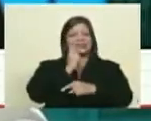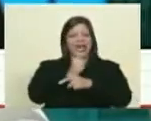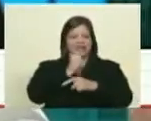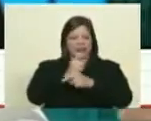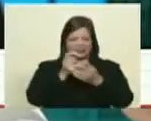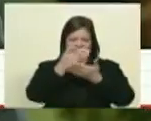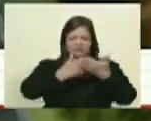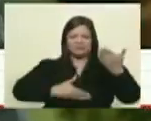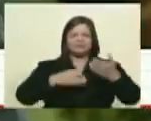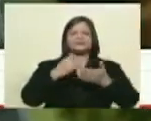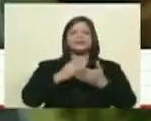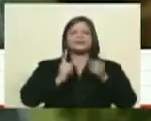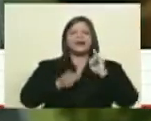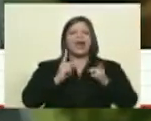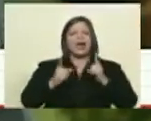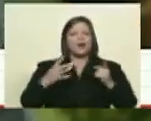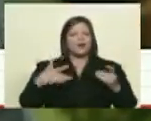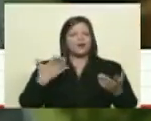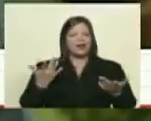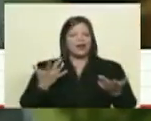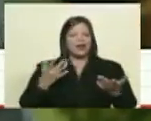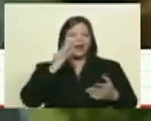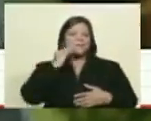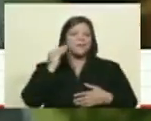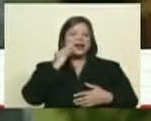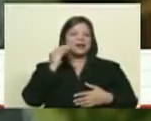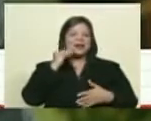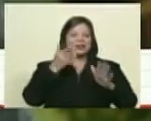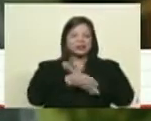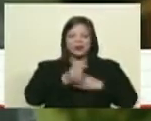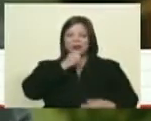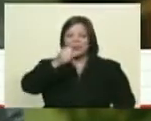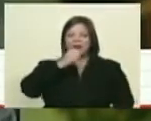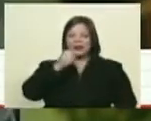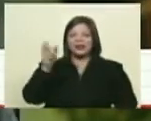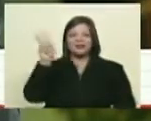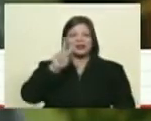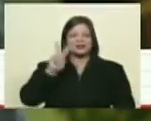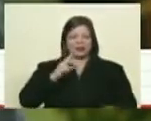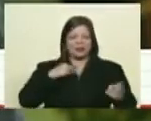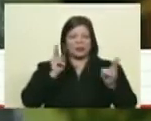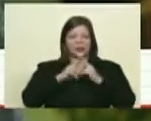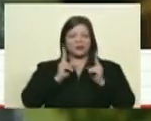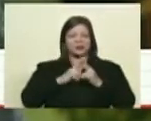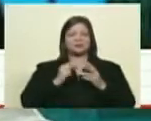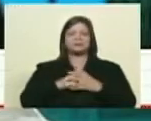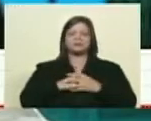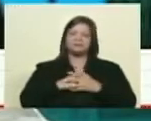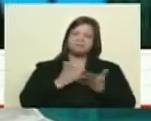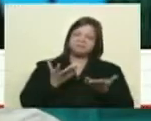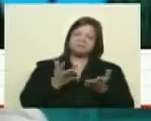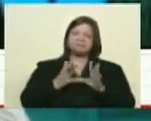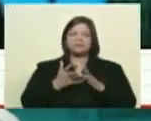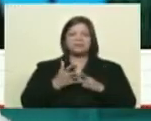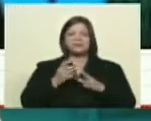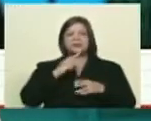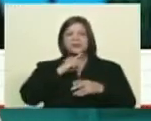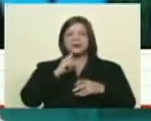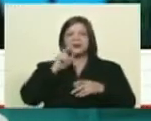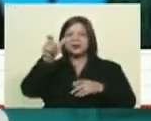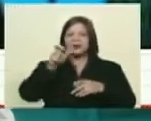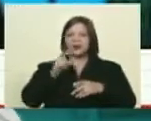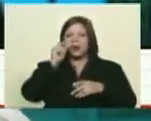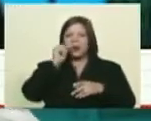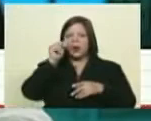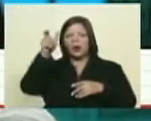consultar. ¿Alguna anécdota de esas entrevistas con periodistas venezolanos que nuestro pueblo conozca? Bueno, lo que ocurrió por ejemplo con Ludmina Vinogradov es muy